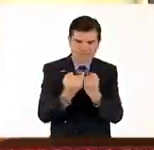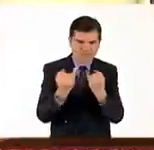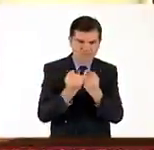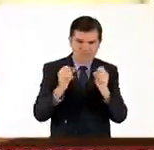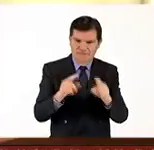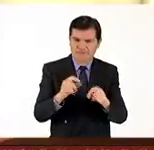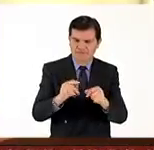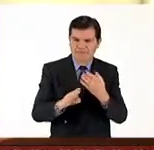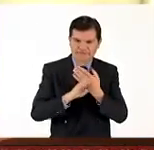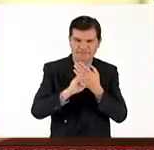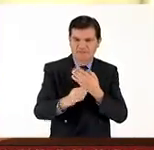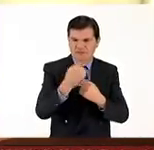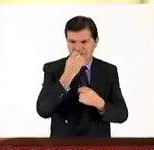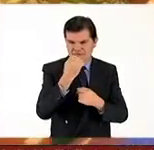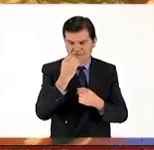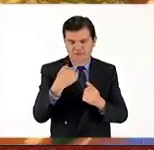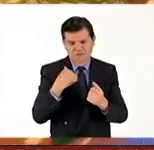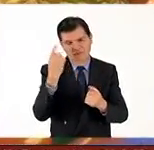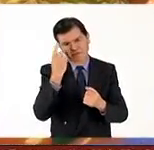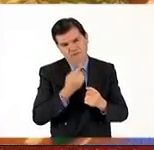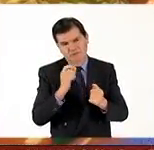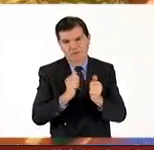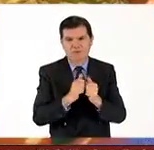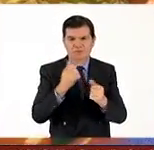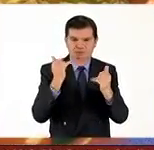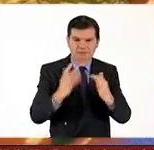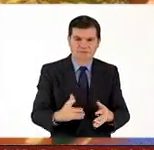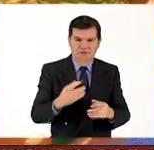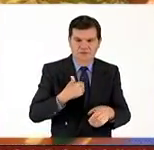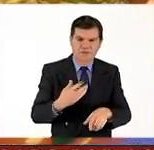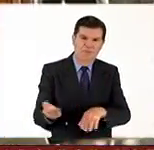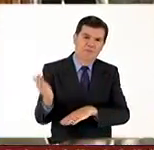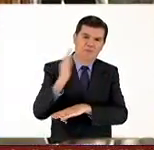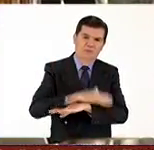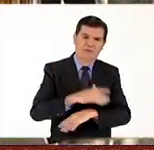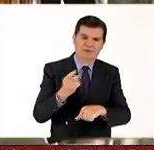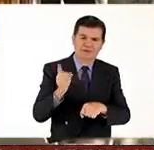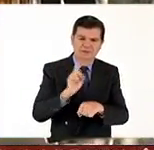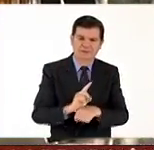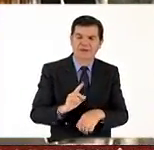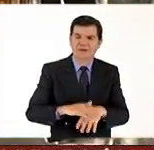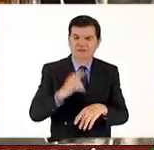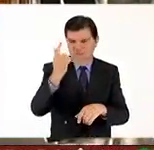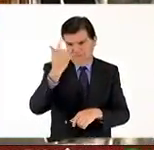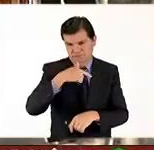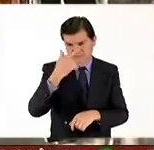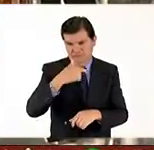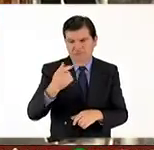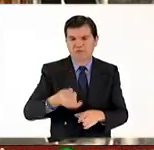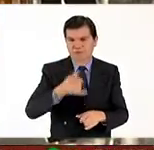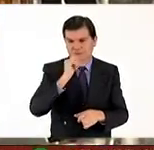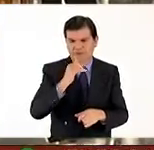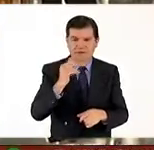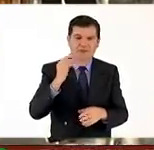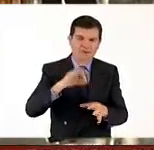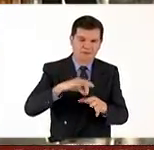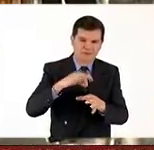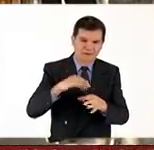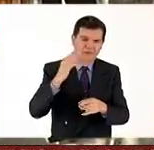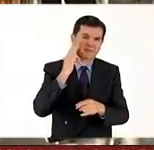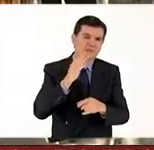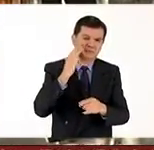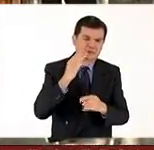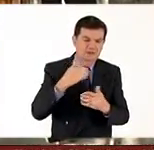evitar ingerir alimentos que te den sueño y comidas pesadas durante el día y por la noche consumir té de manzanilla